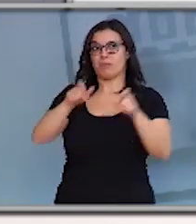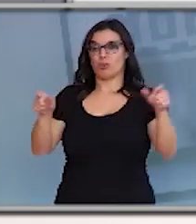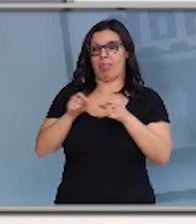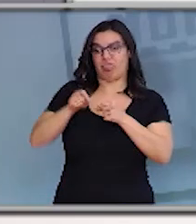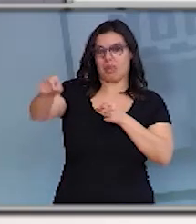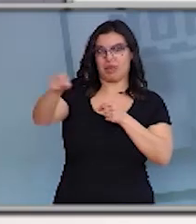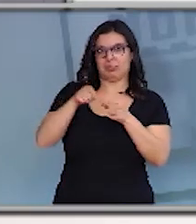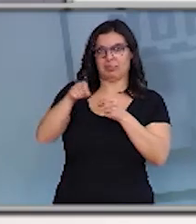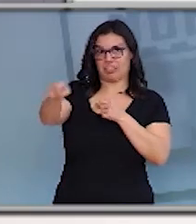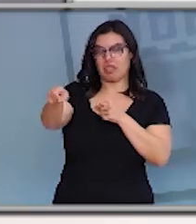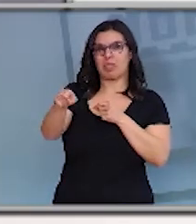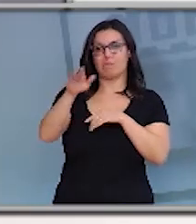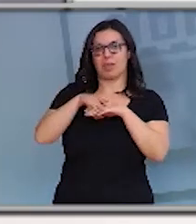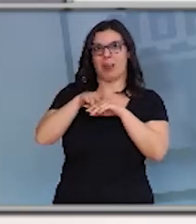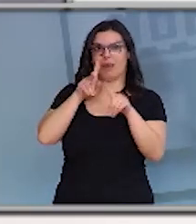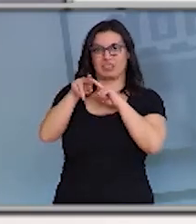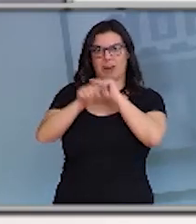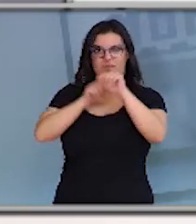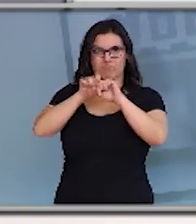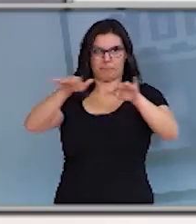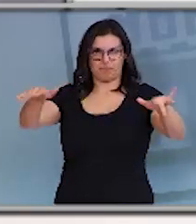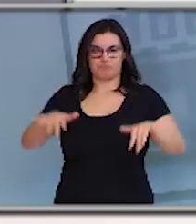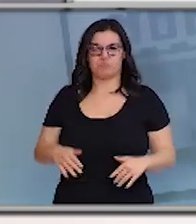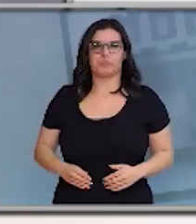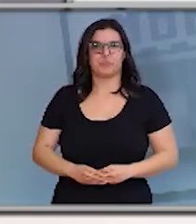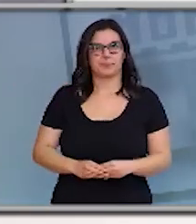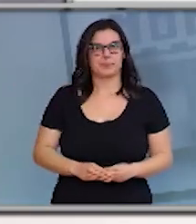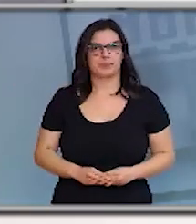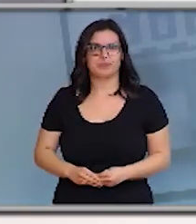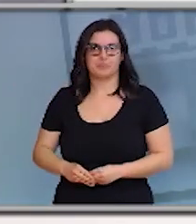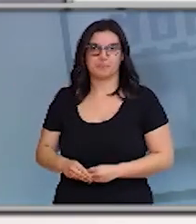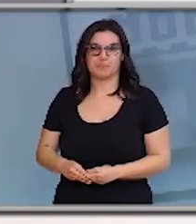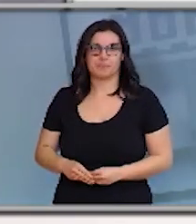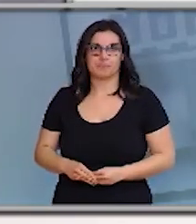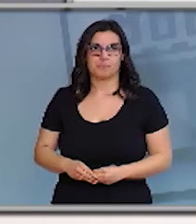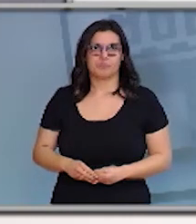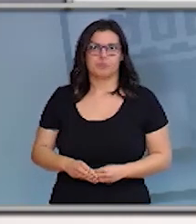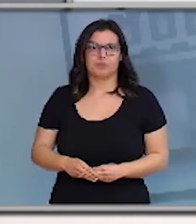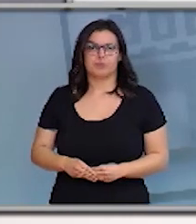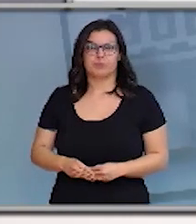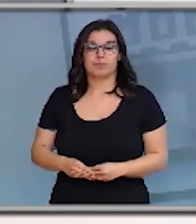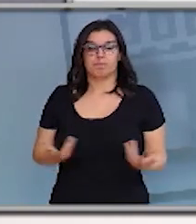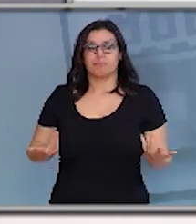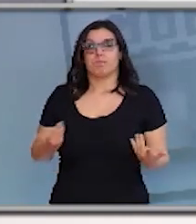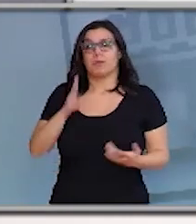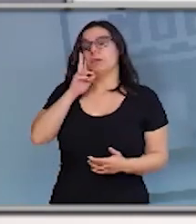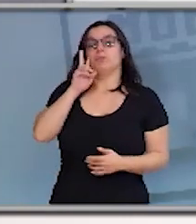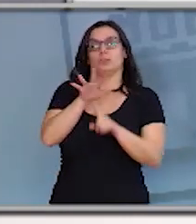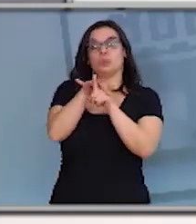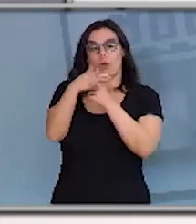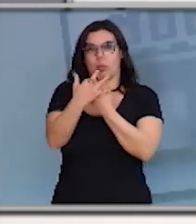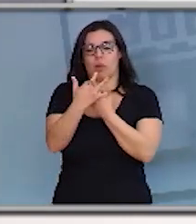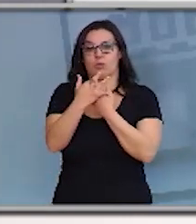posible, a propagación do virus. Tenendo en cuenta os acontecimentos, os